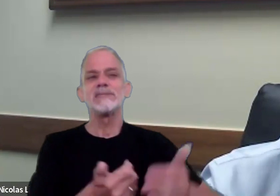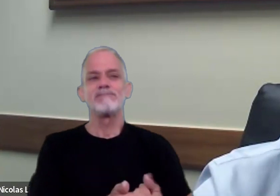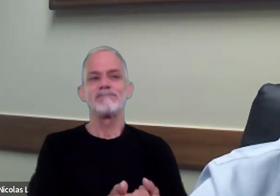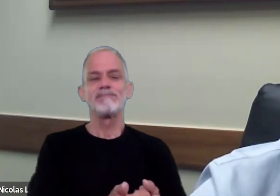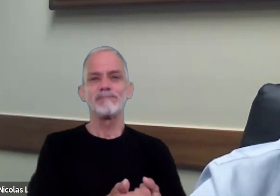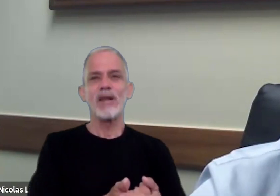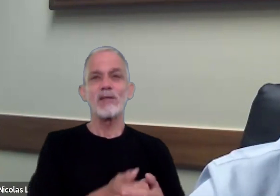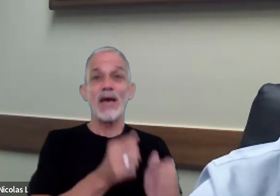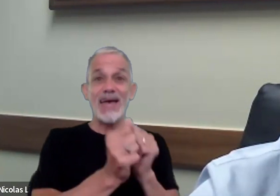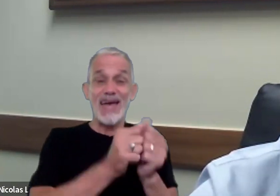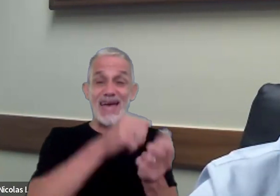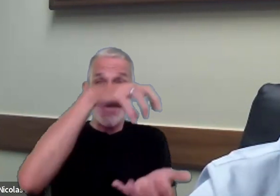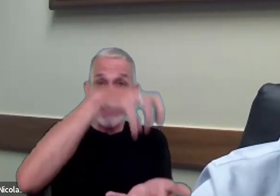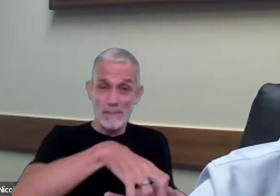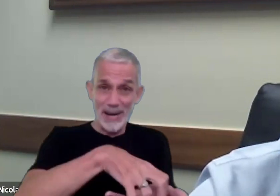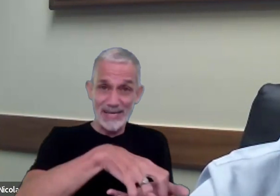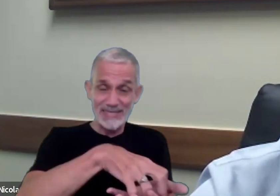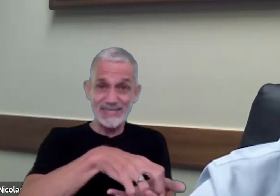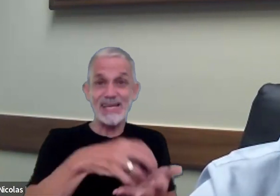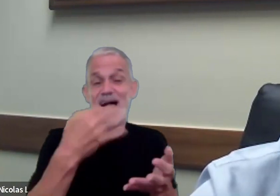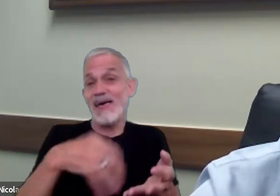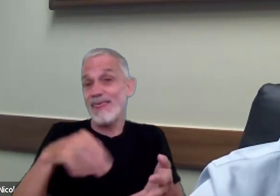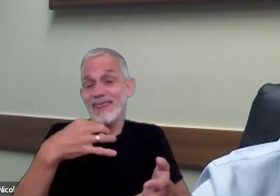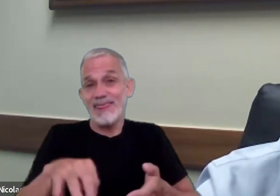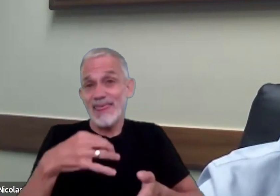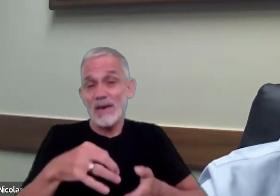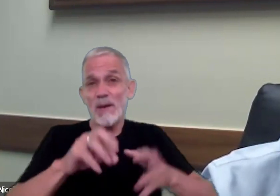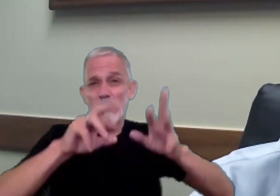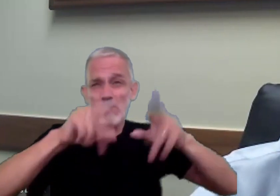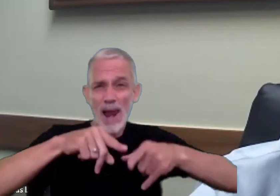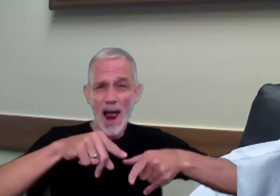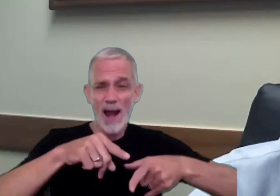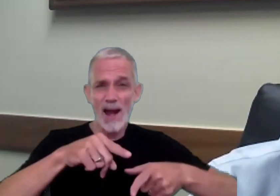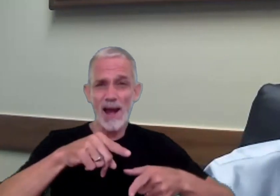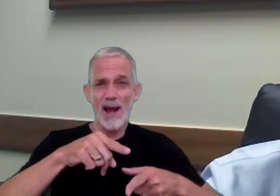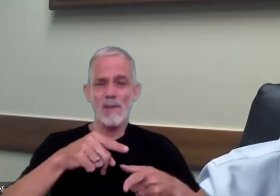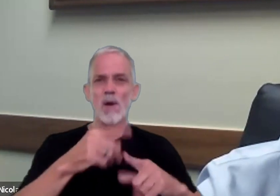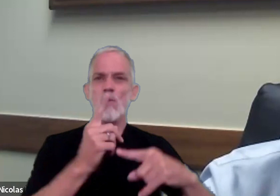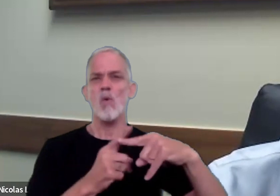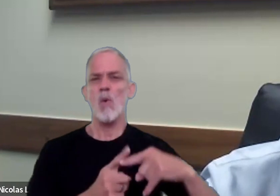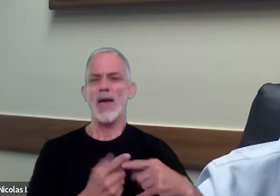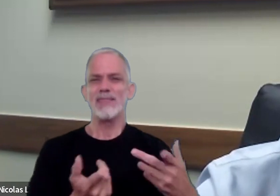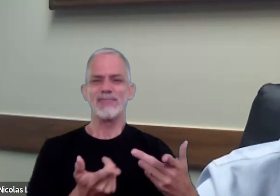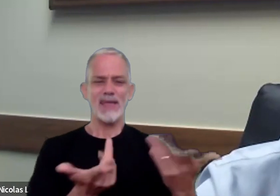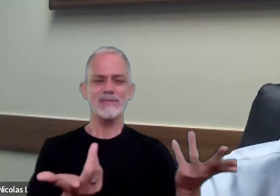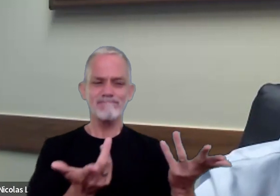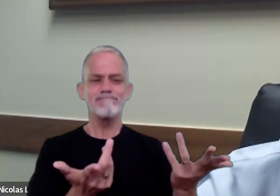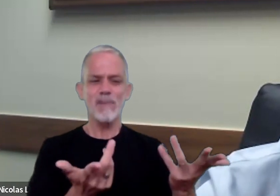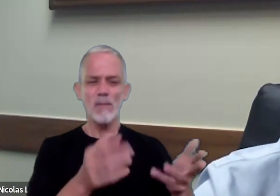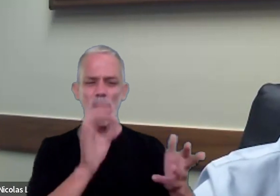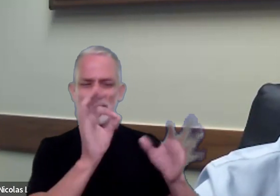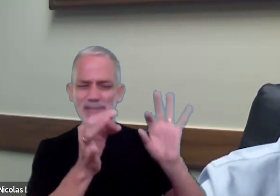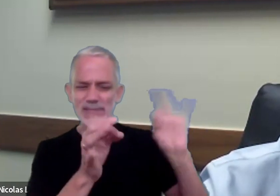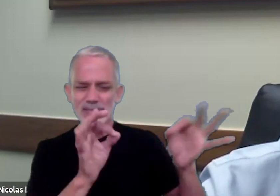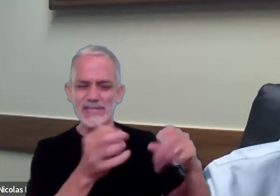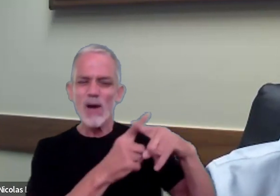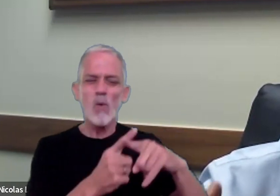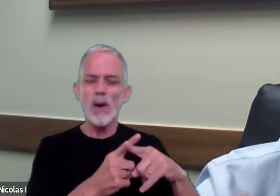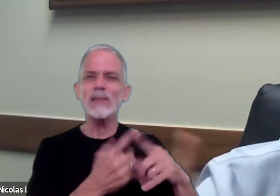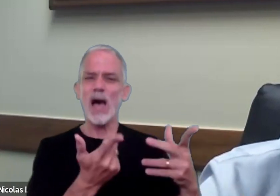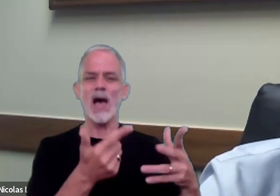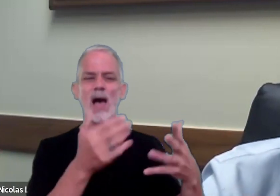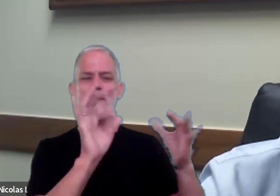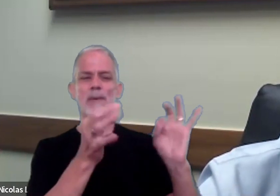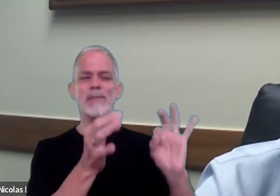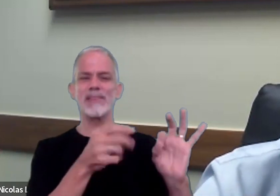la compañía debería en su plan de cuentas tener esas cuentas específicamente identificadas de modo tal